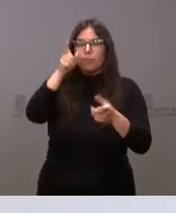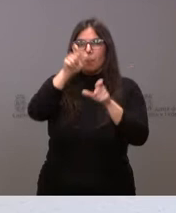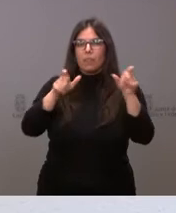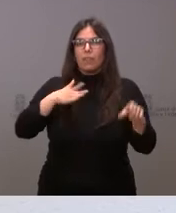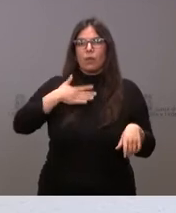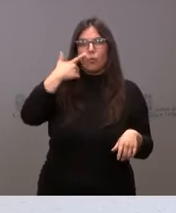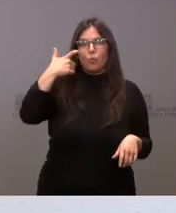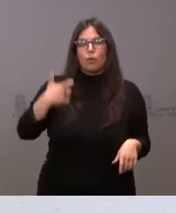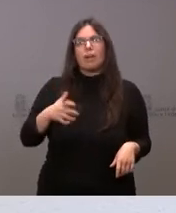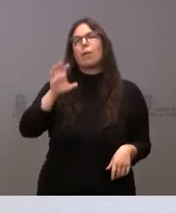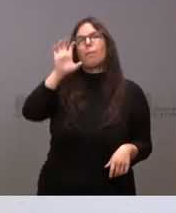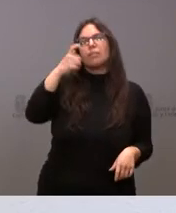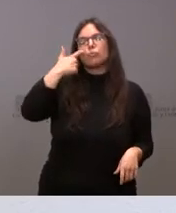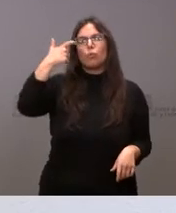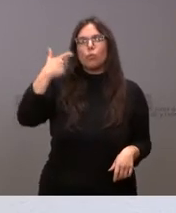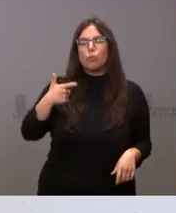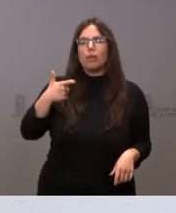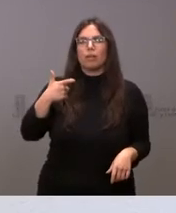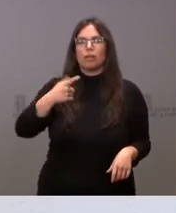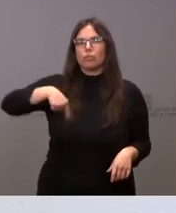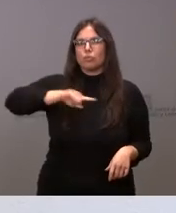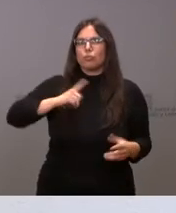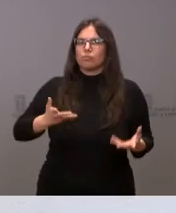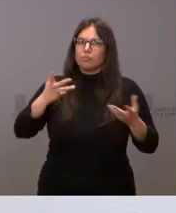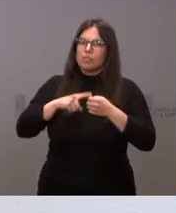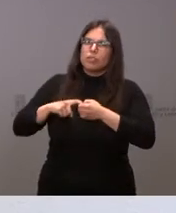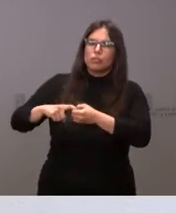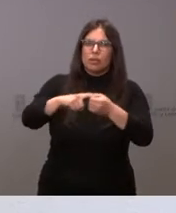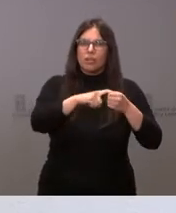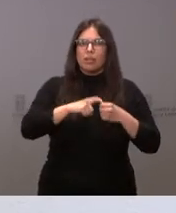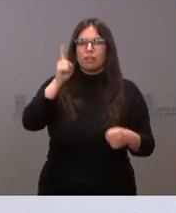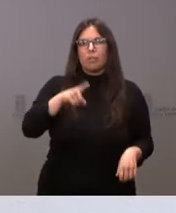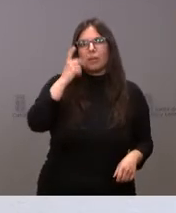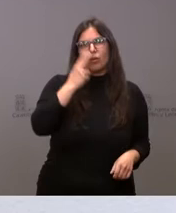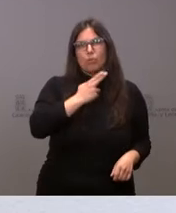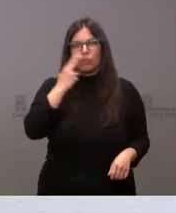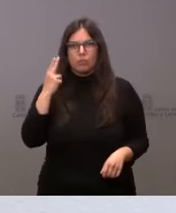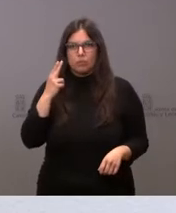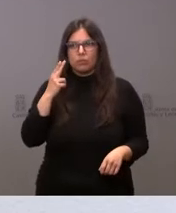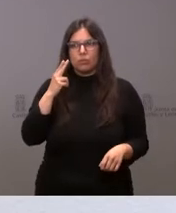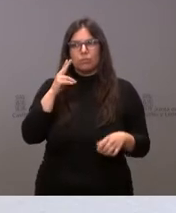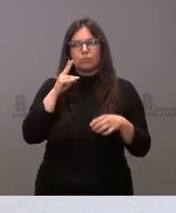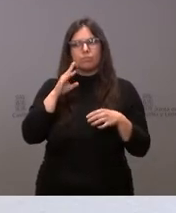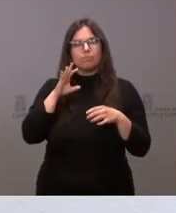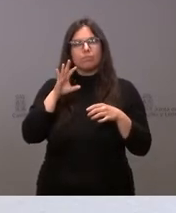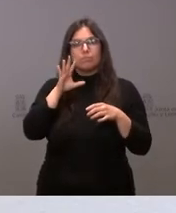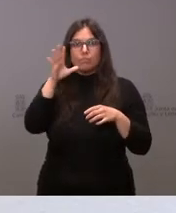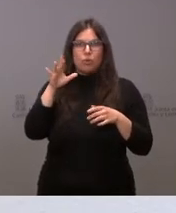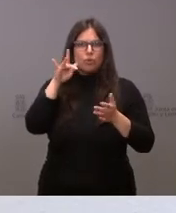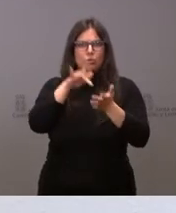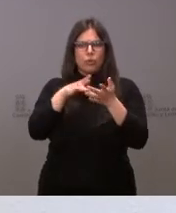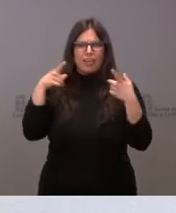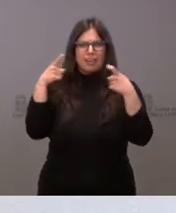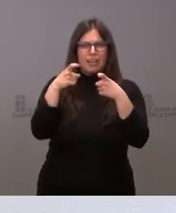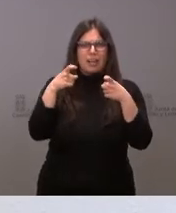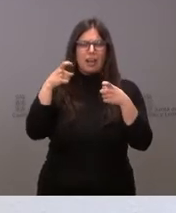la nación ucraniana, nuestra solidaridad y nuestro compromiso en lo que ha sido una invasión, una guerra